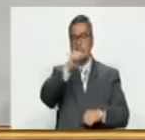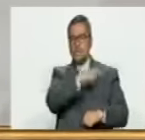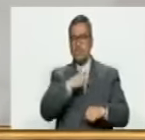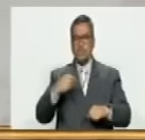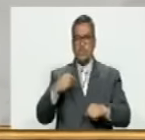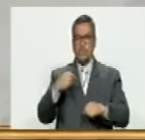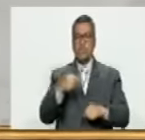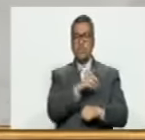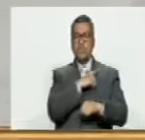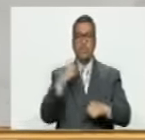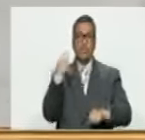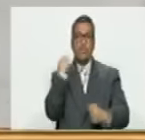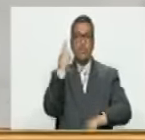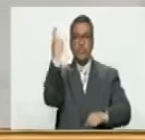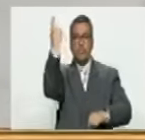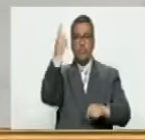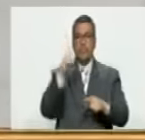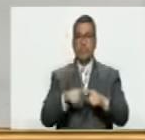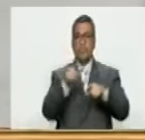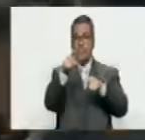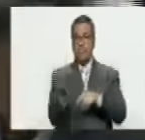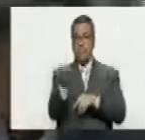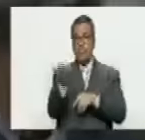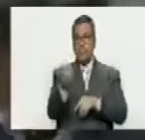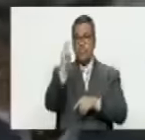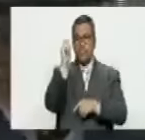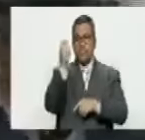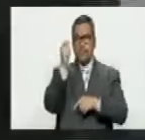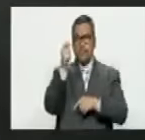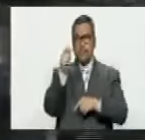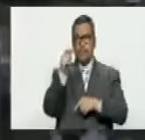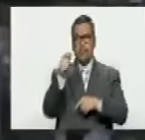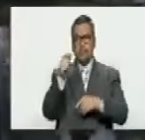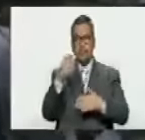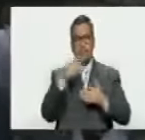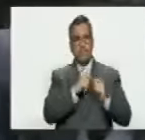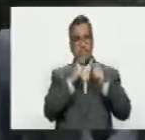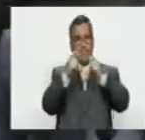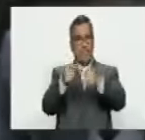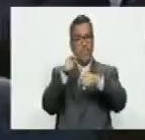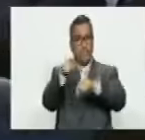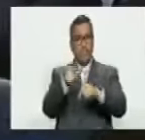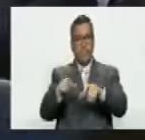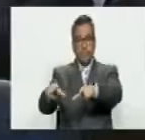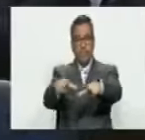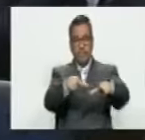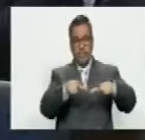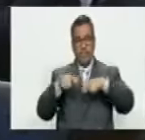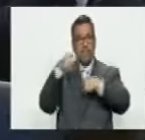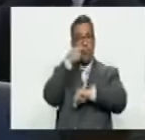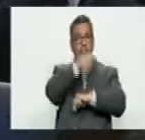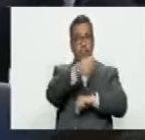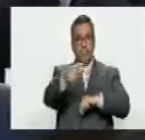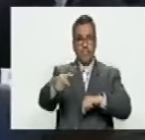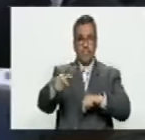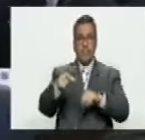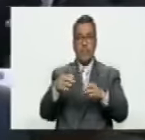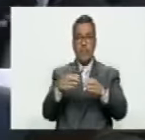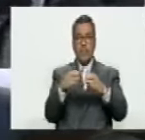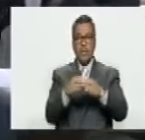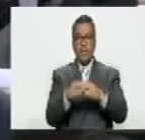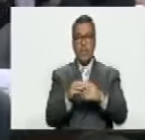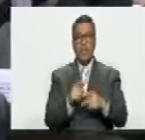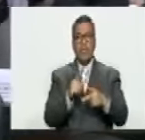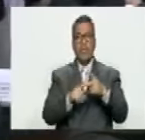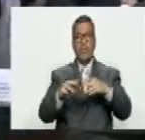el mayor de los éxitos en esta importante tarea para atender este sector poblacional. En la